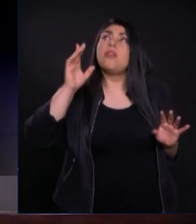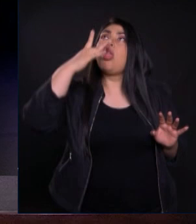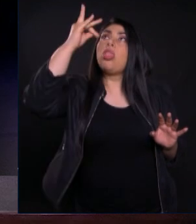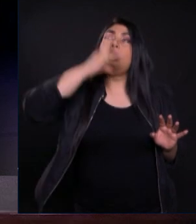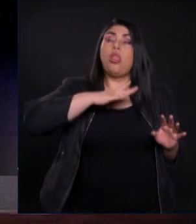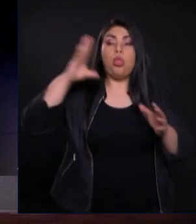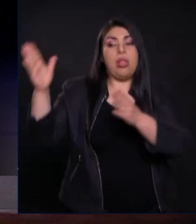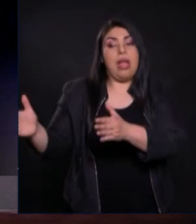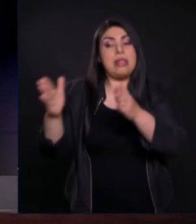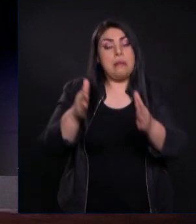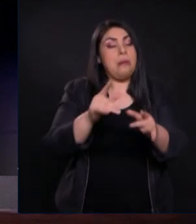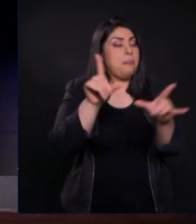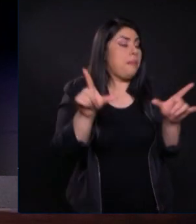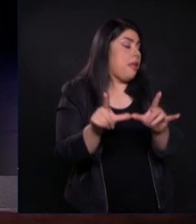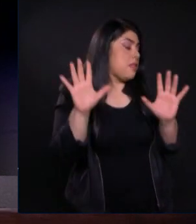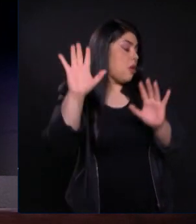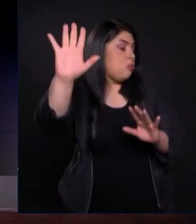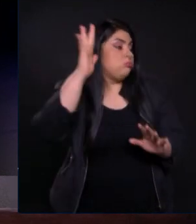por mi Padre